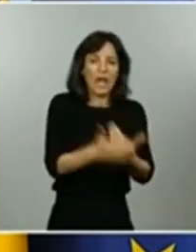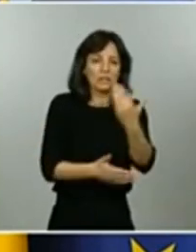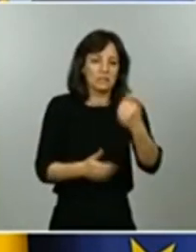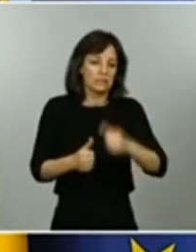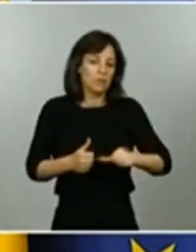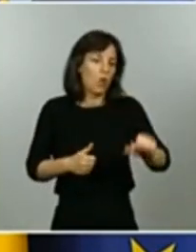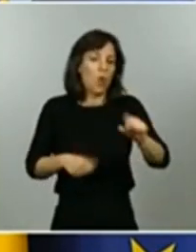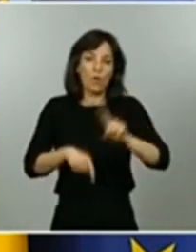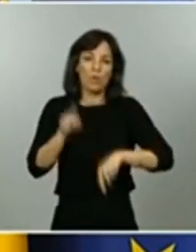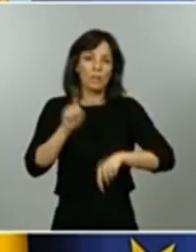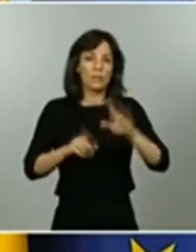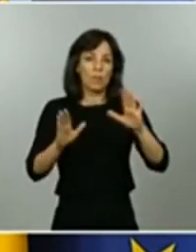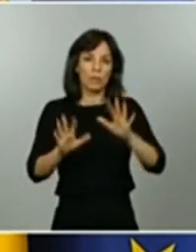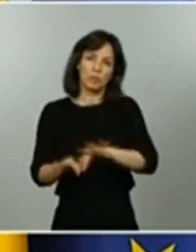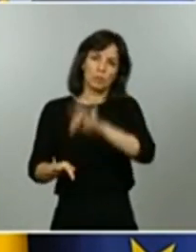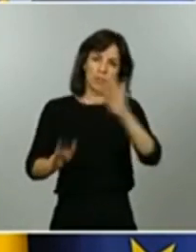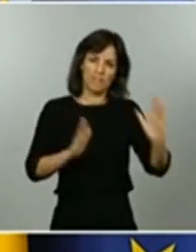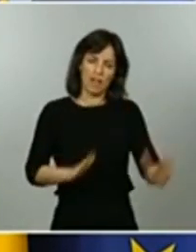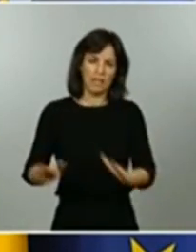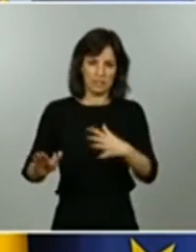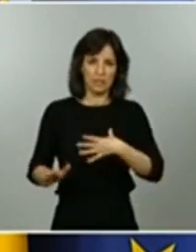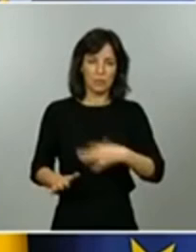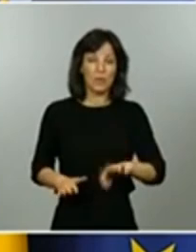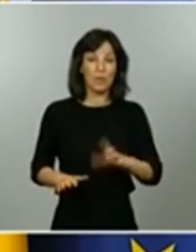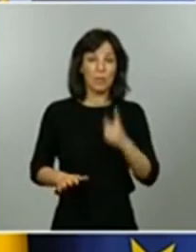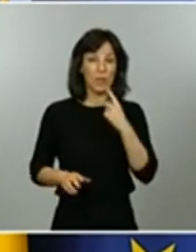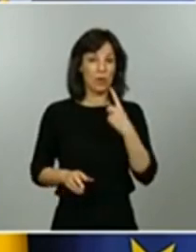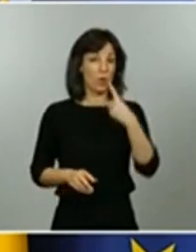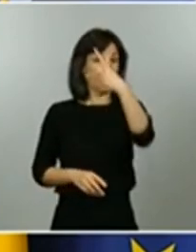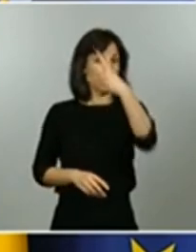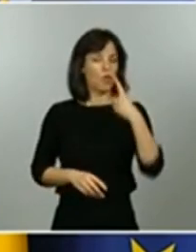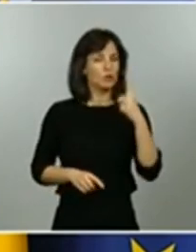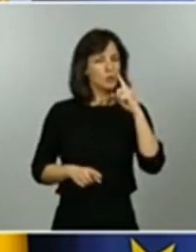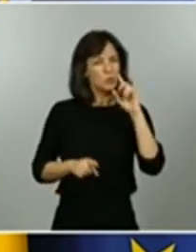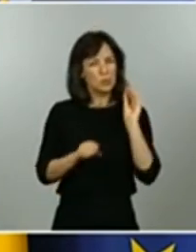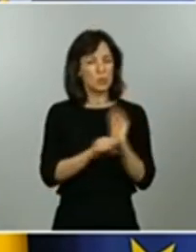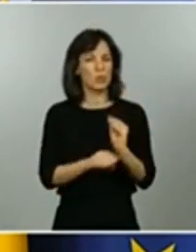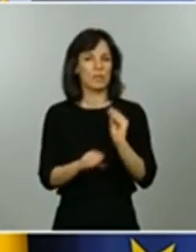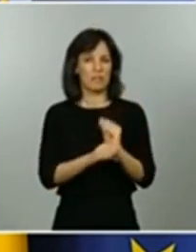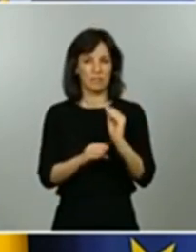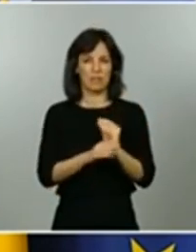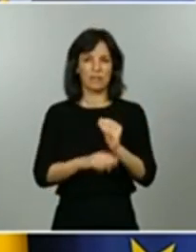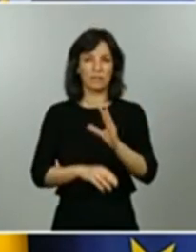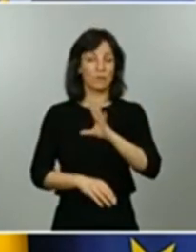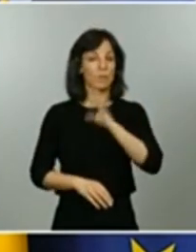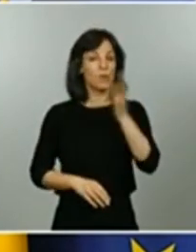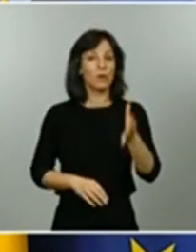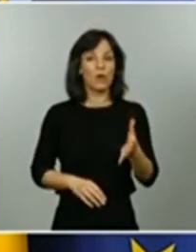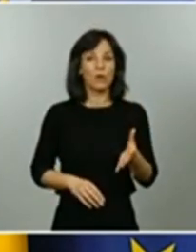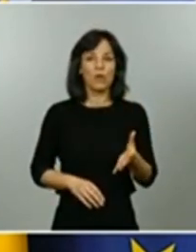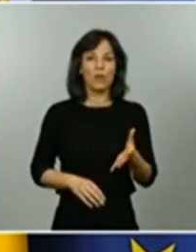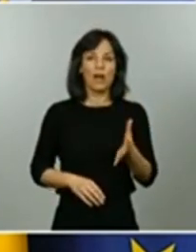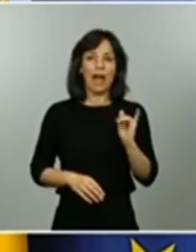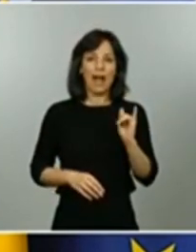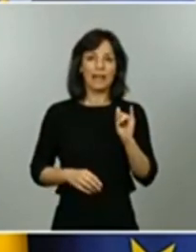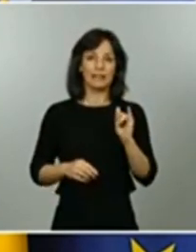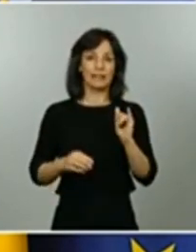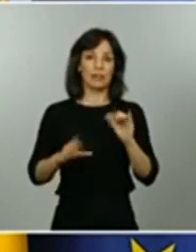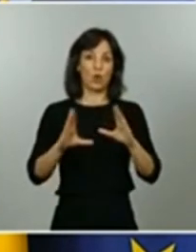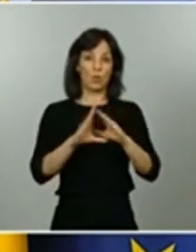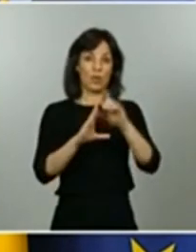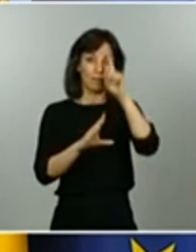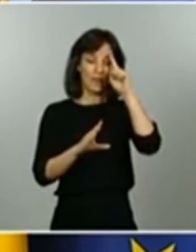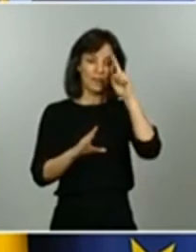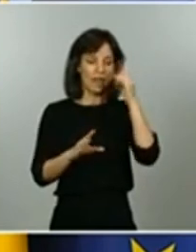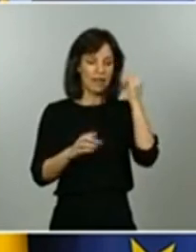pero sí que es cierto que son territorios que hay que valorar con mucho cuidado porque de hecho tienen varios puntos críticos que son la densidad de población